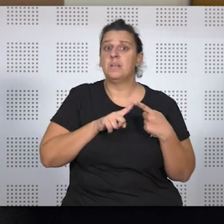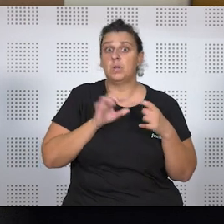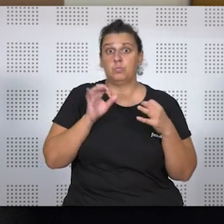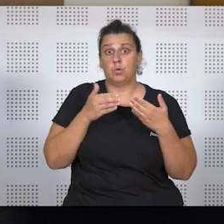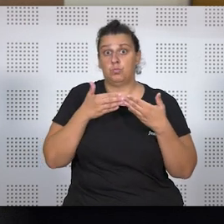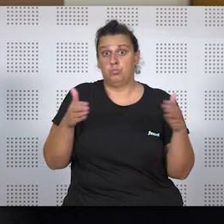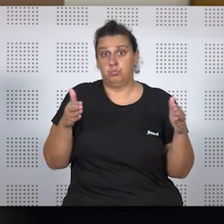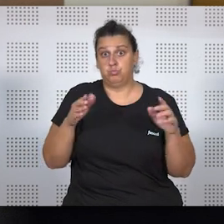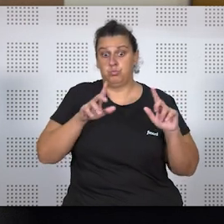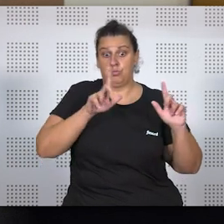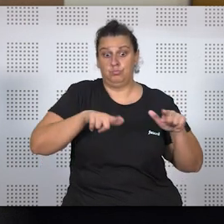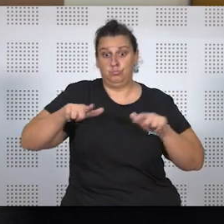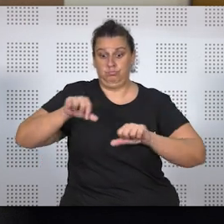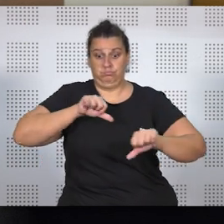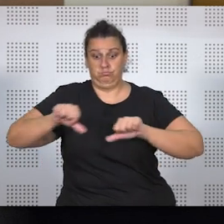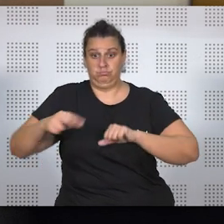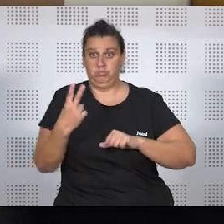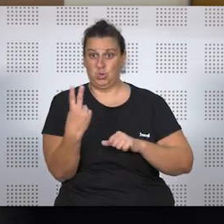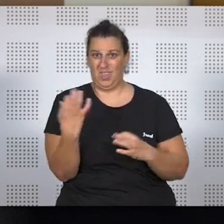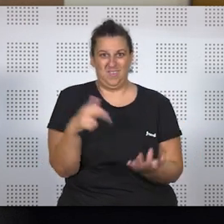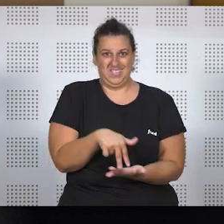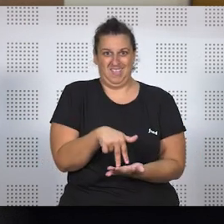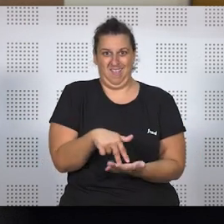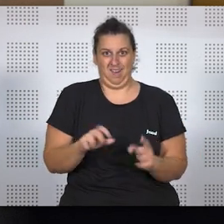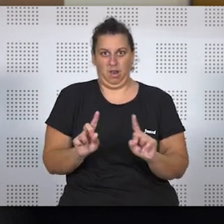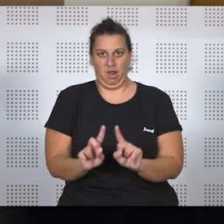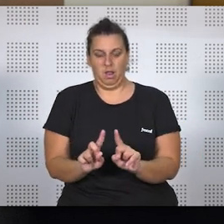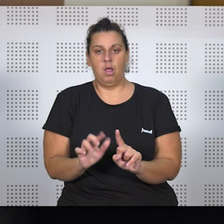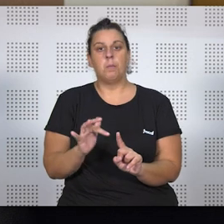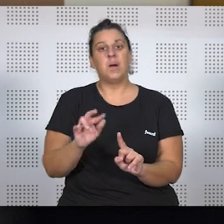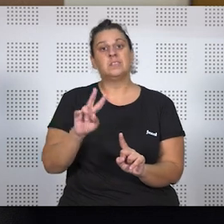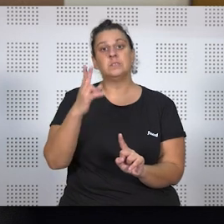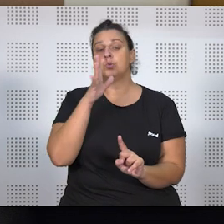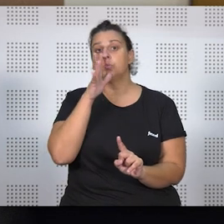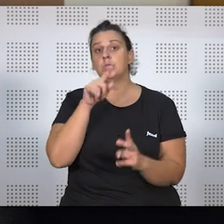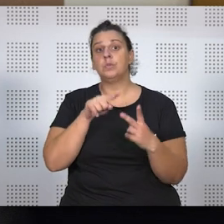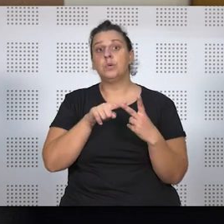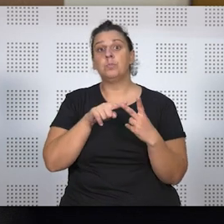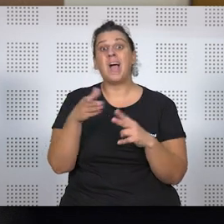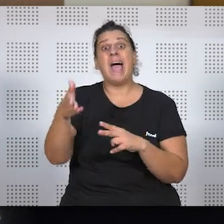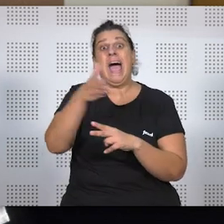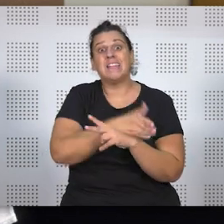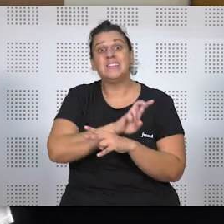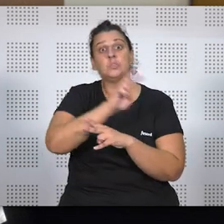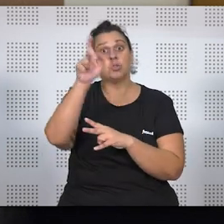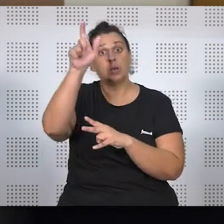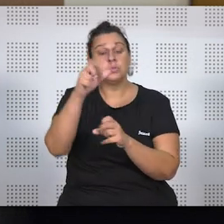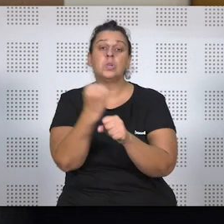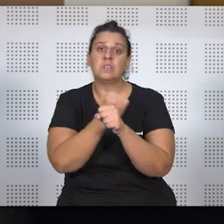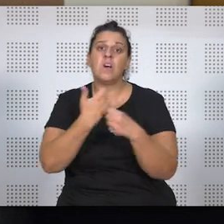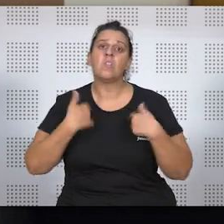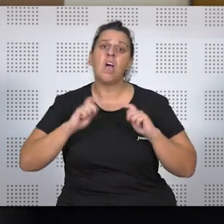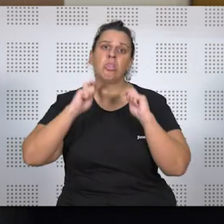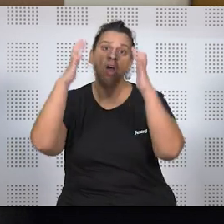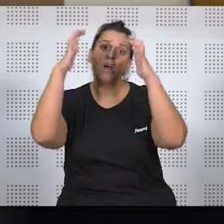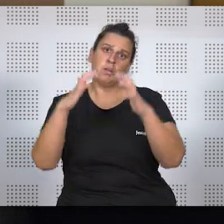apertura simultánea de los dos gabinetes durante esas dos tardes. Y el segundo motivo, la concesión previa a otro trabajador de una reducción de